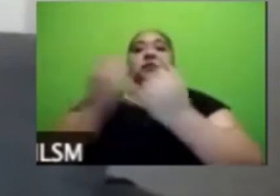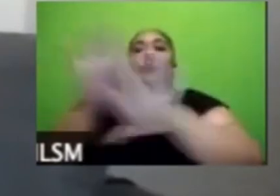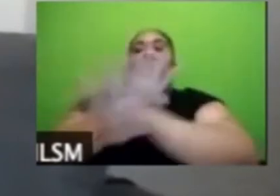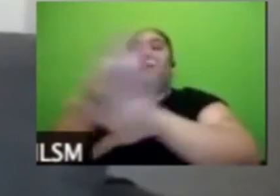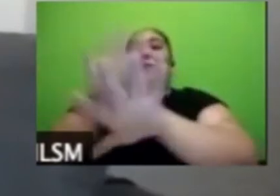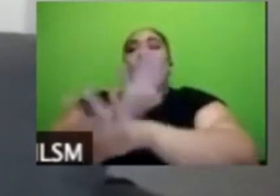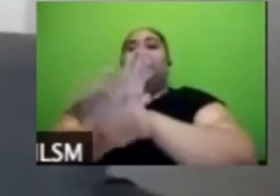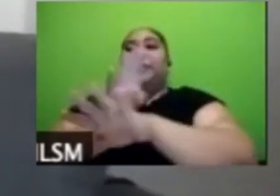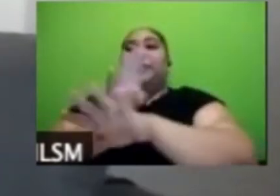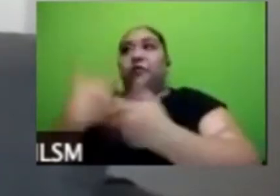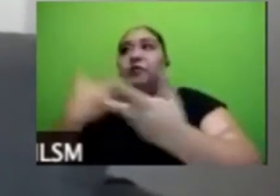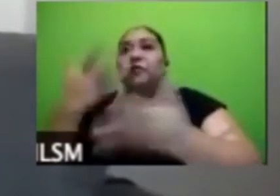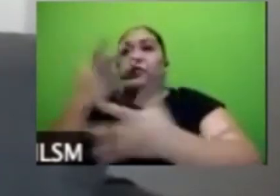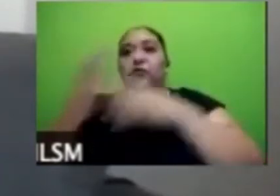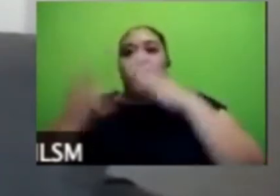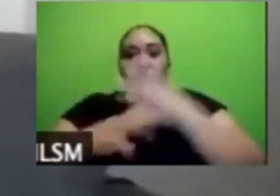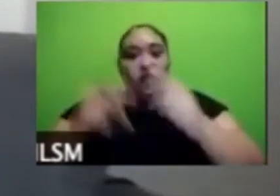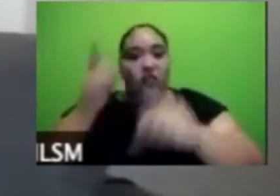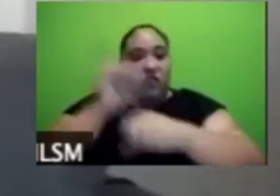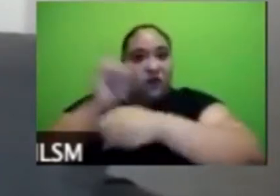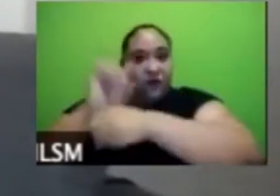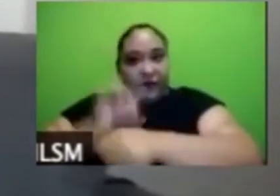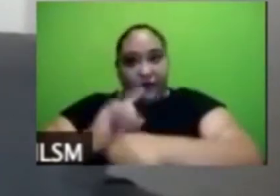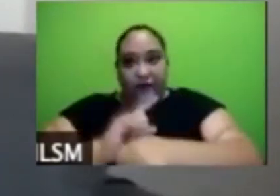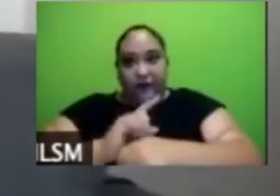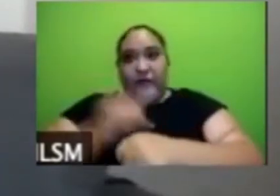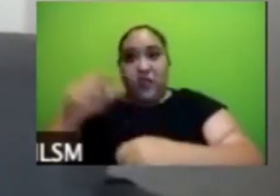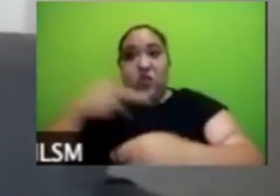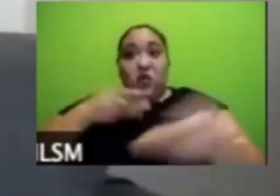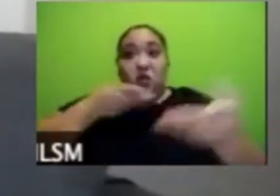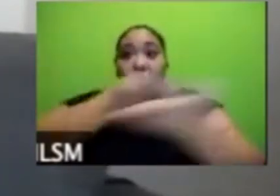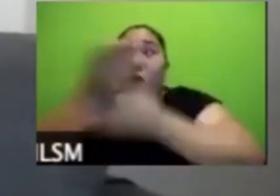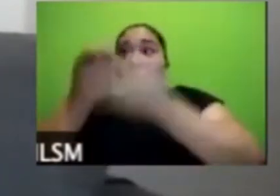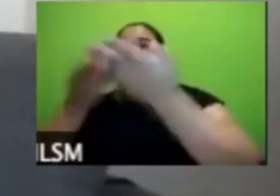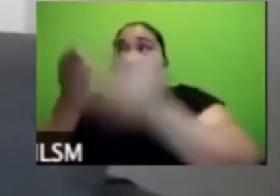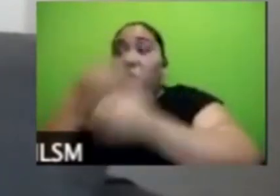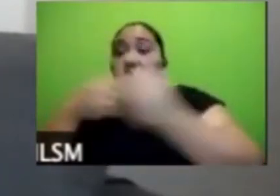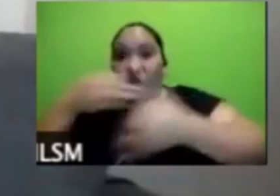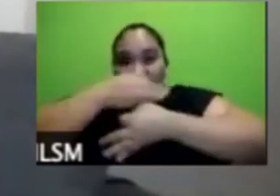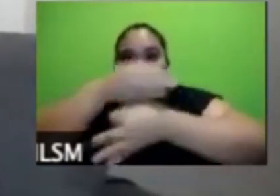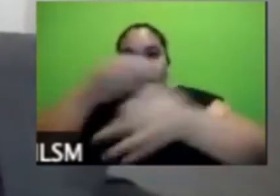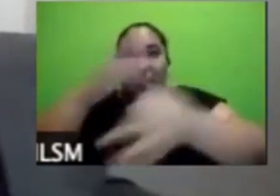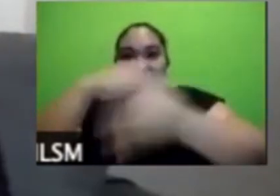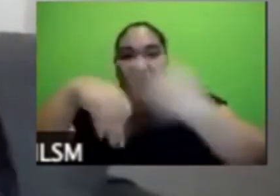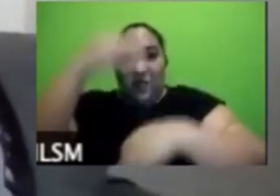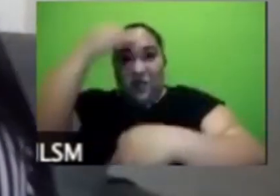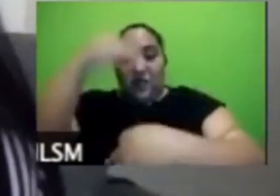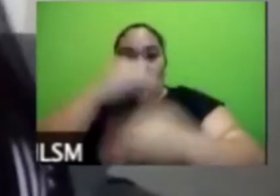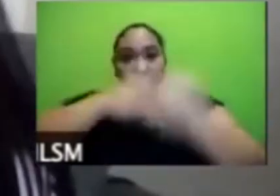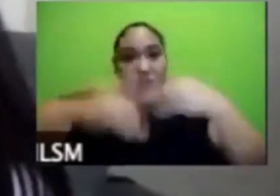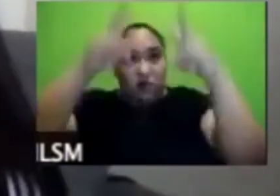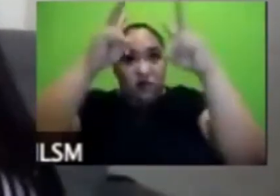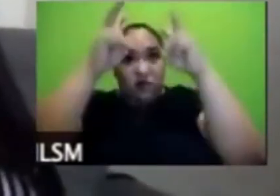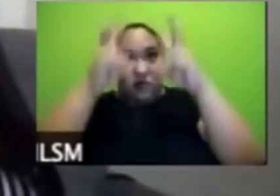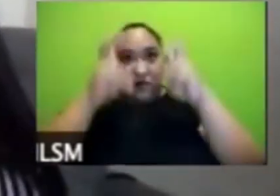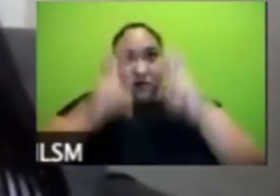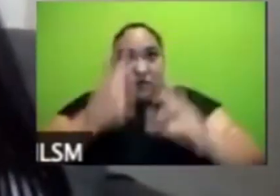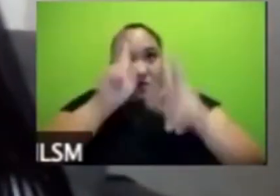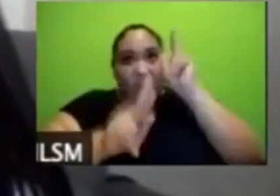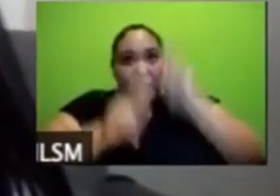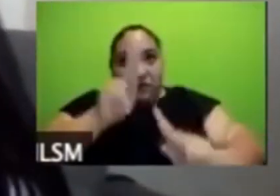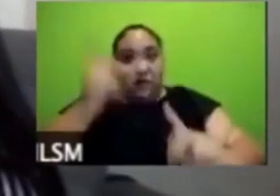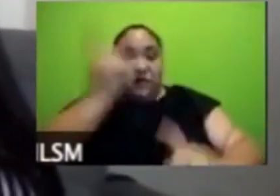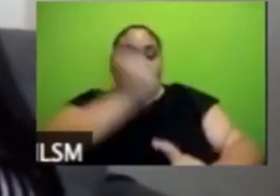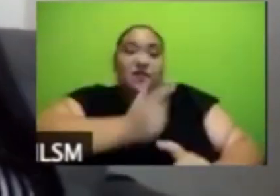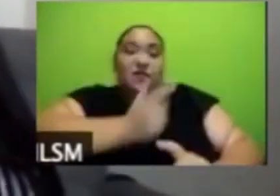bueno pues compártenos lo que lo que sabes digamos de todas estas temáticas que hemos estado platicando y pues qué gusto que estés